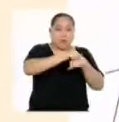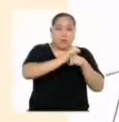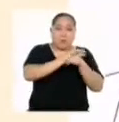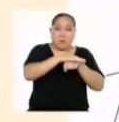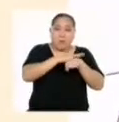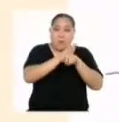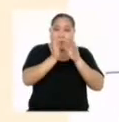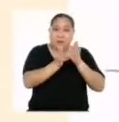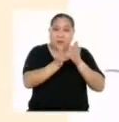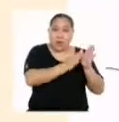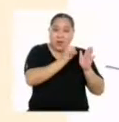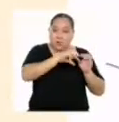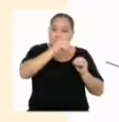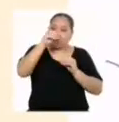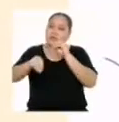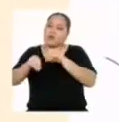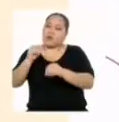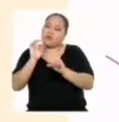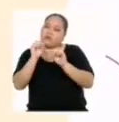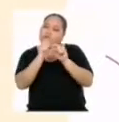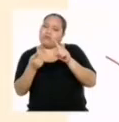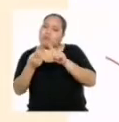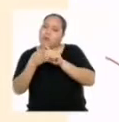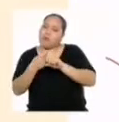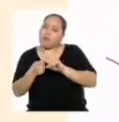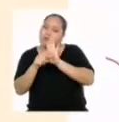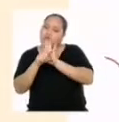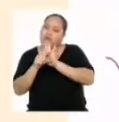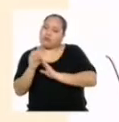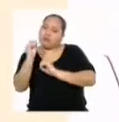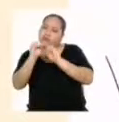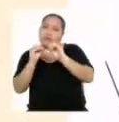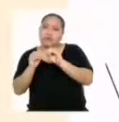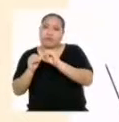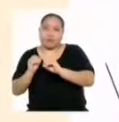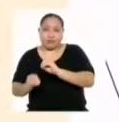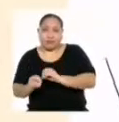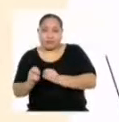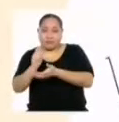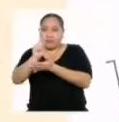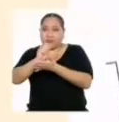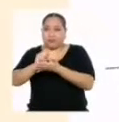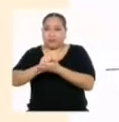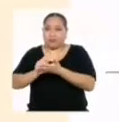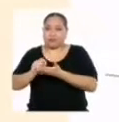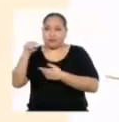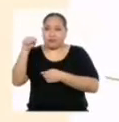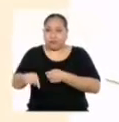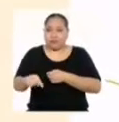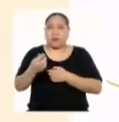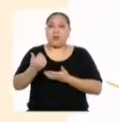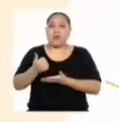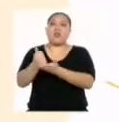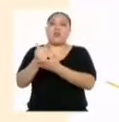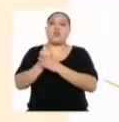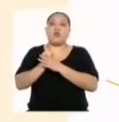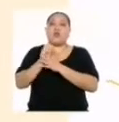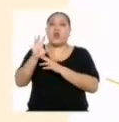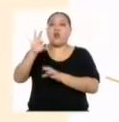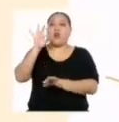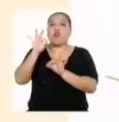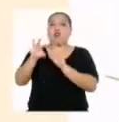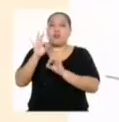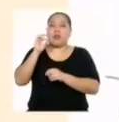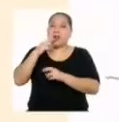en la fase anterior. Es poner en práctica los procedimientos establecidos anteriormente. Usar la estrategia que nos permita encontrar el